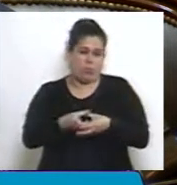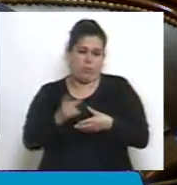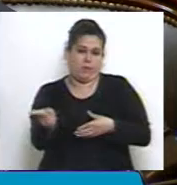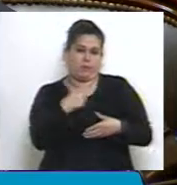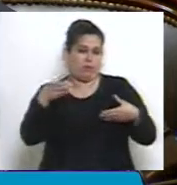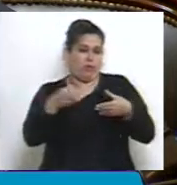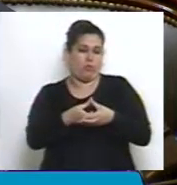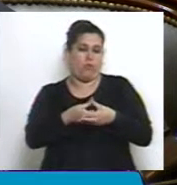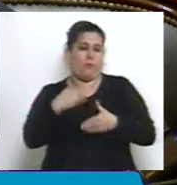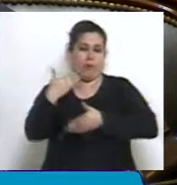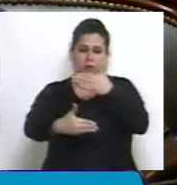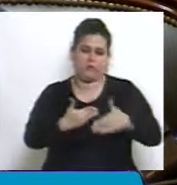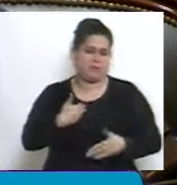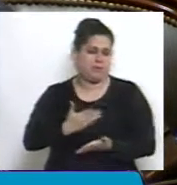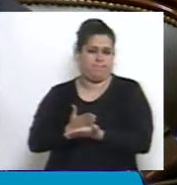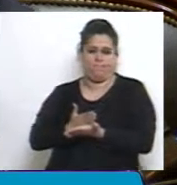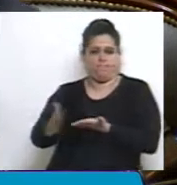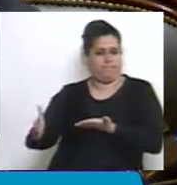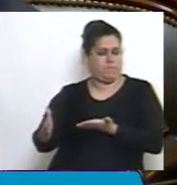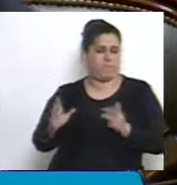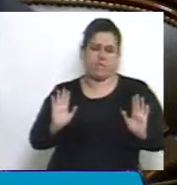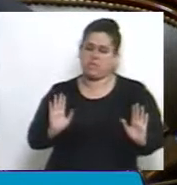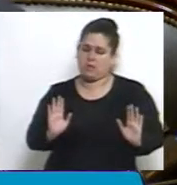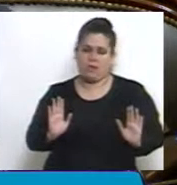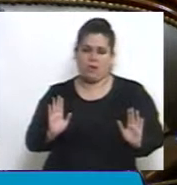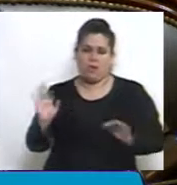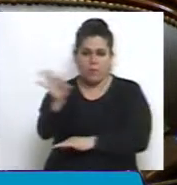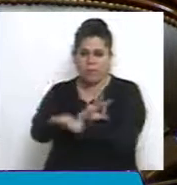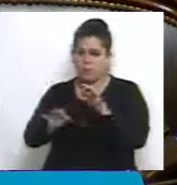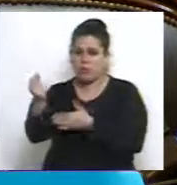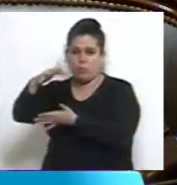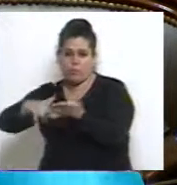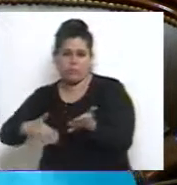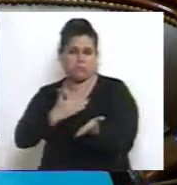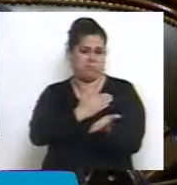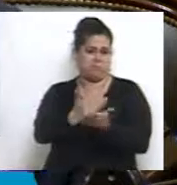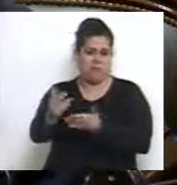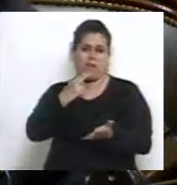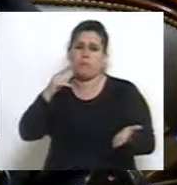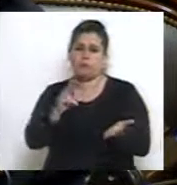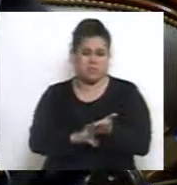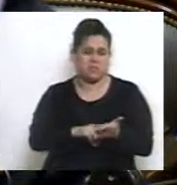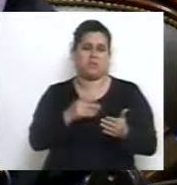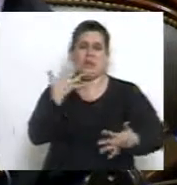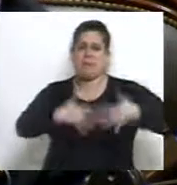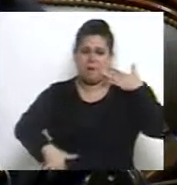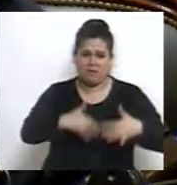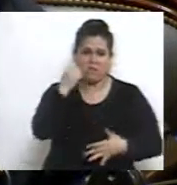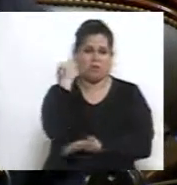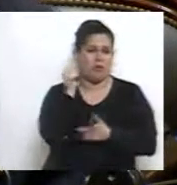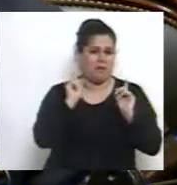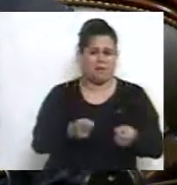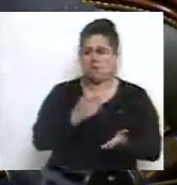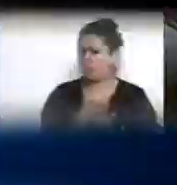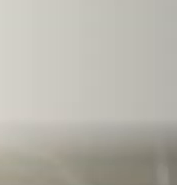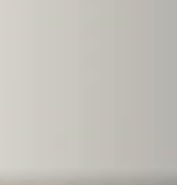Frente Amplio Progresista va a rechazar este presupuesto como las leyes de prórroga impositiva y de la emergencia que estaremos tratando a